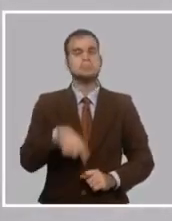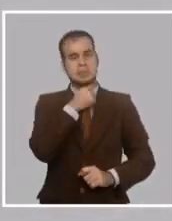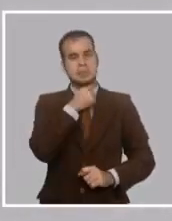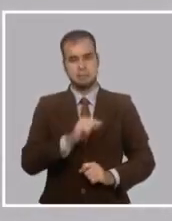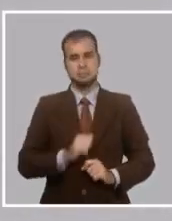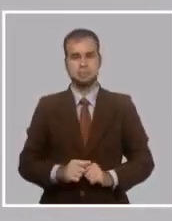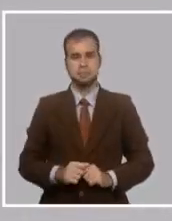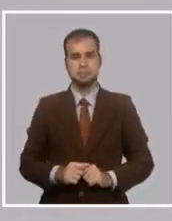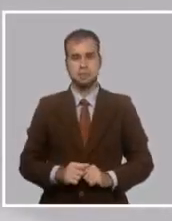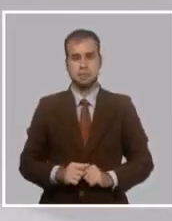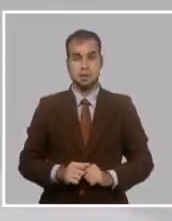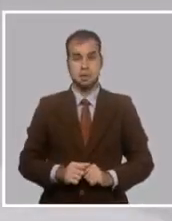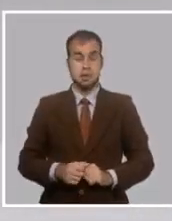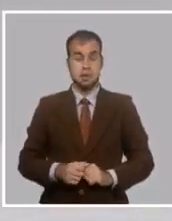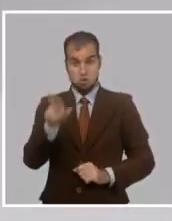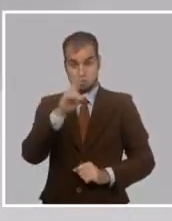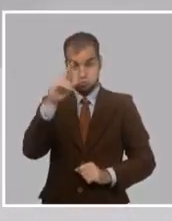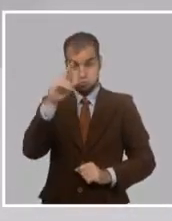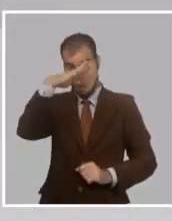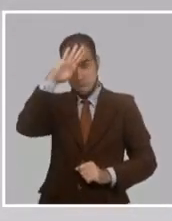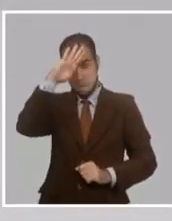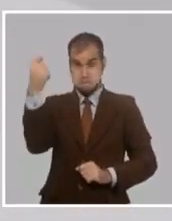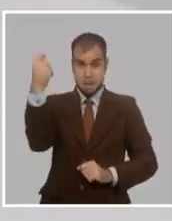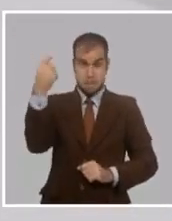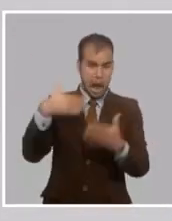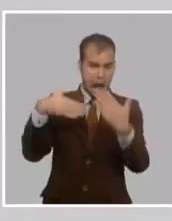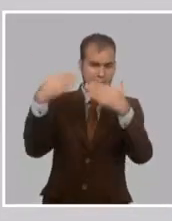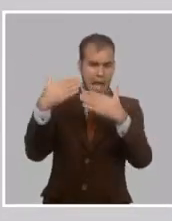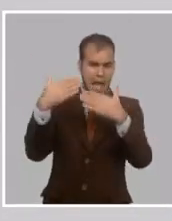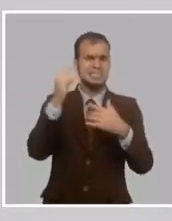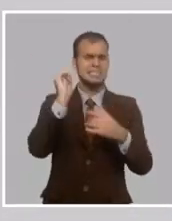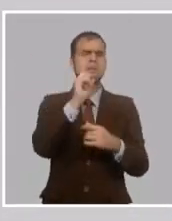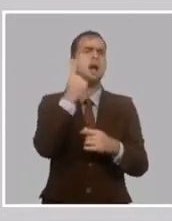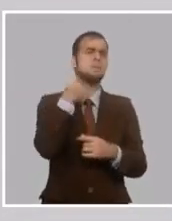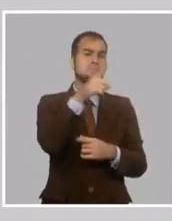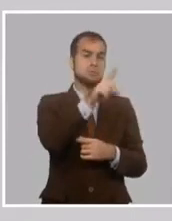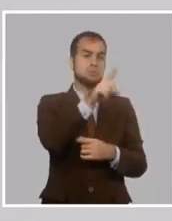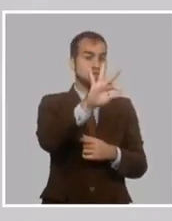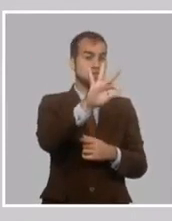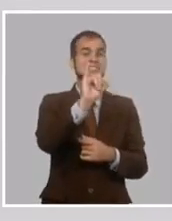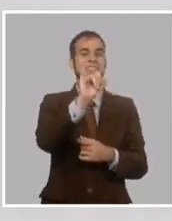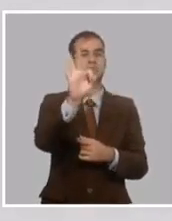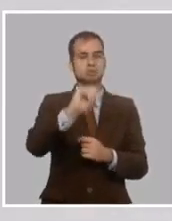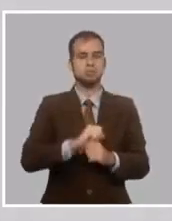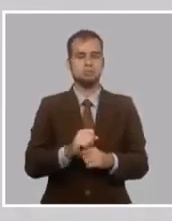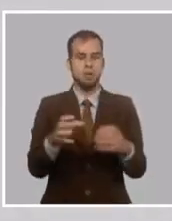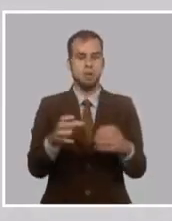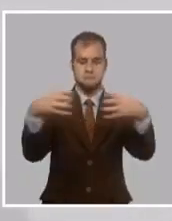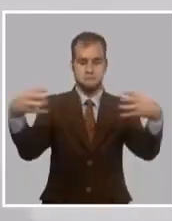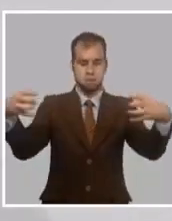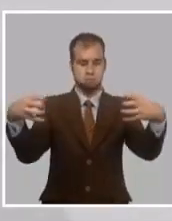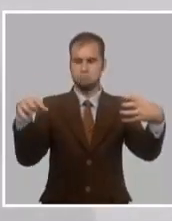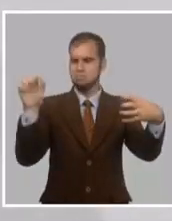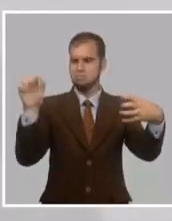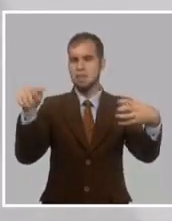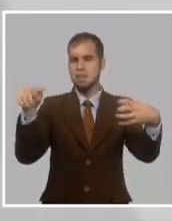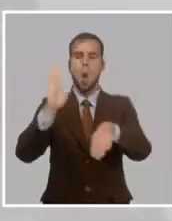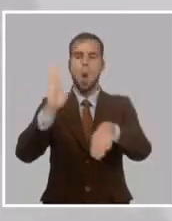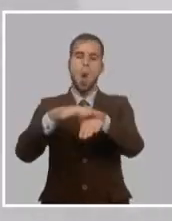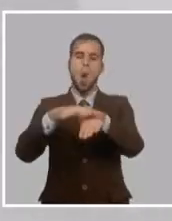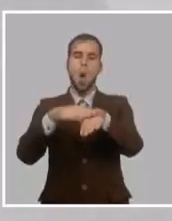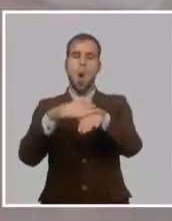se dividieron en dos grandes grupos, los que se dedicaron a analizar la guerra del 68. Unos le echaban la culpa a la Cámara de Representantes,